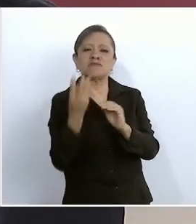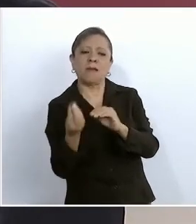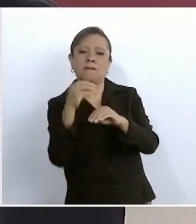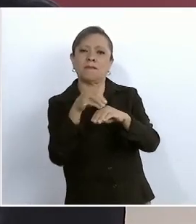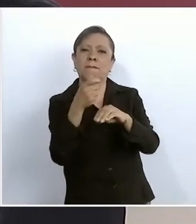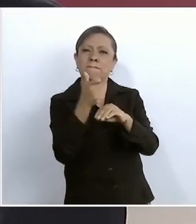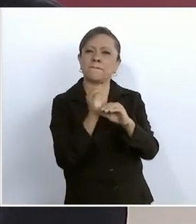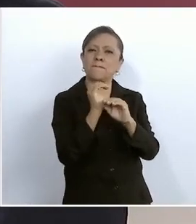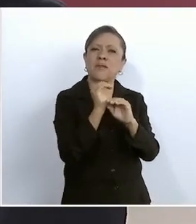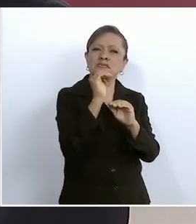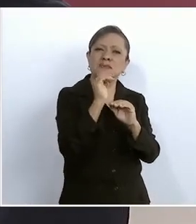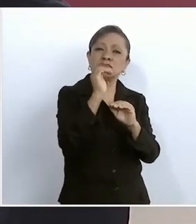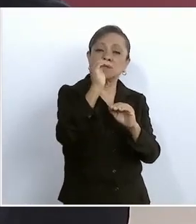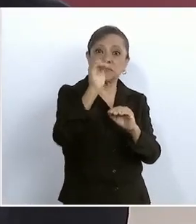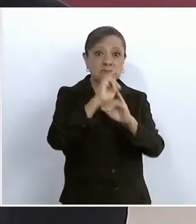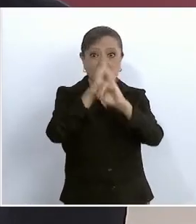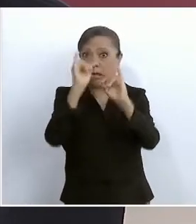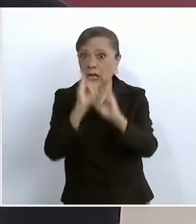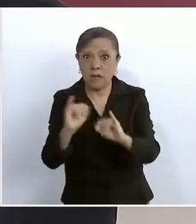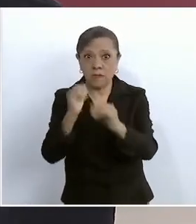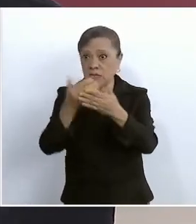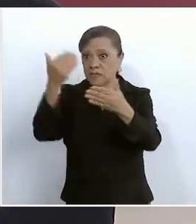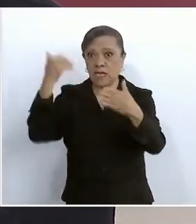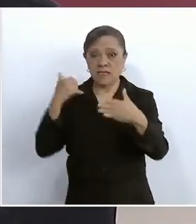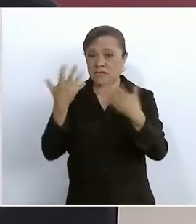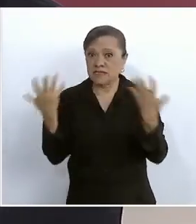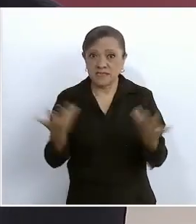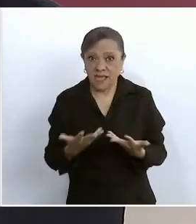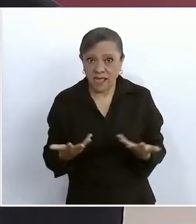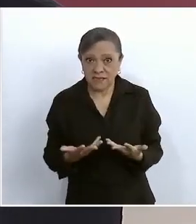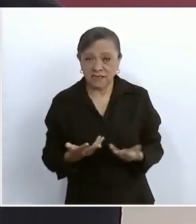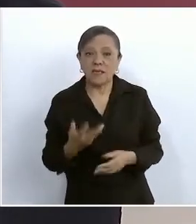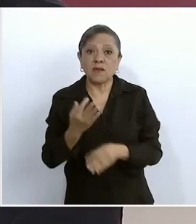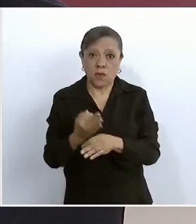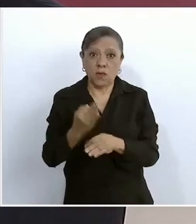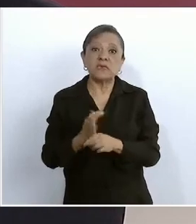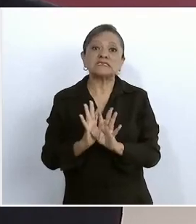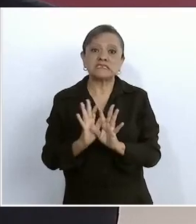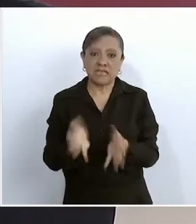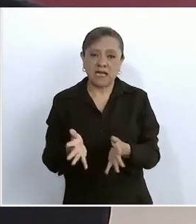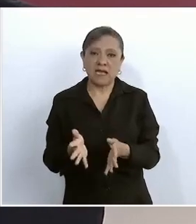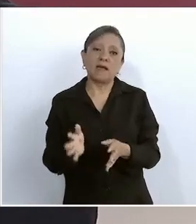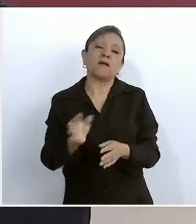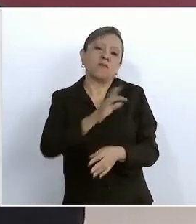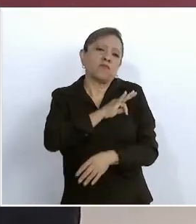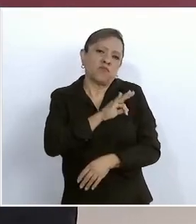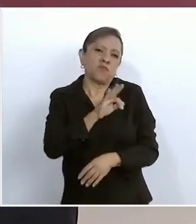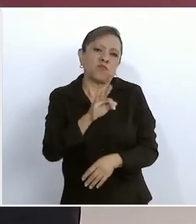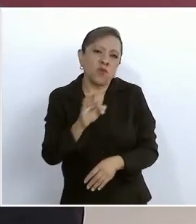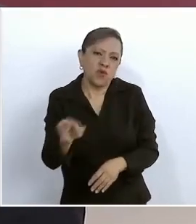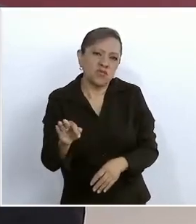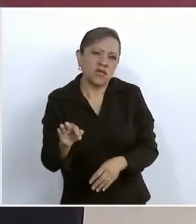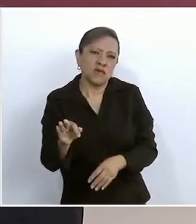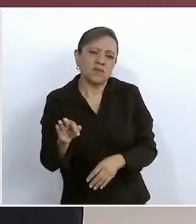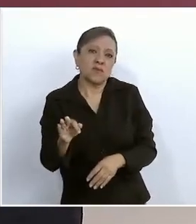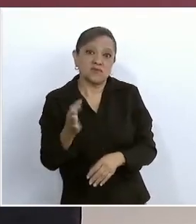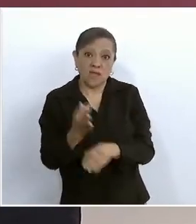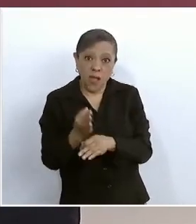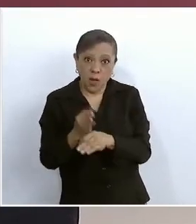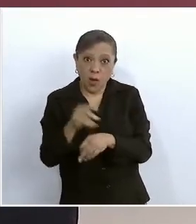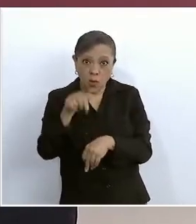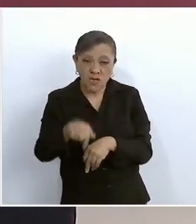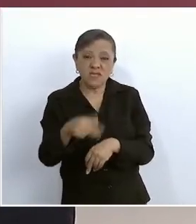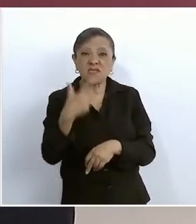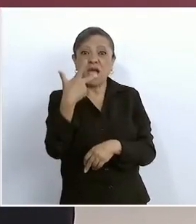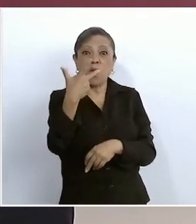y esto nos permite que ahora que hay esta inflación de